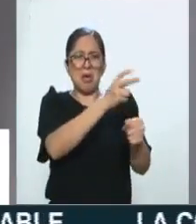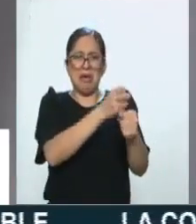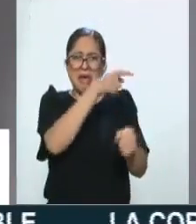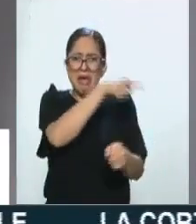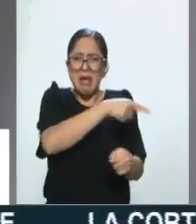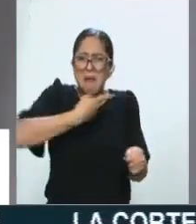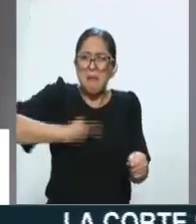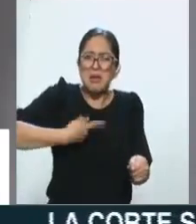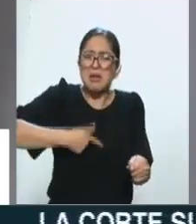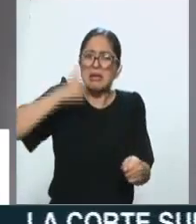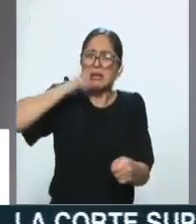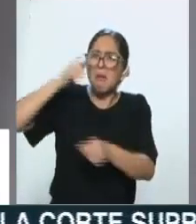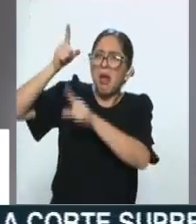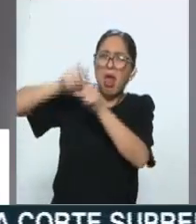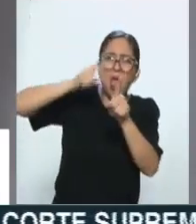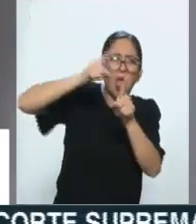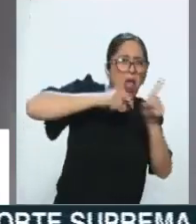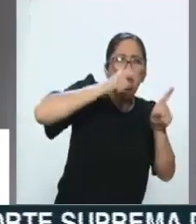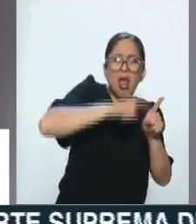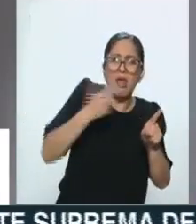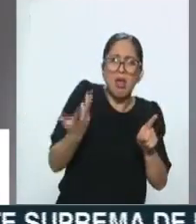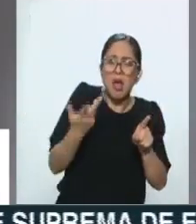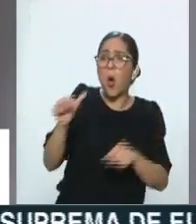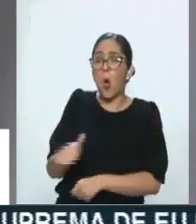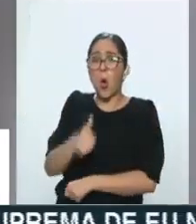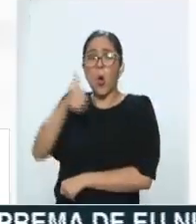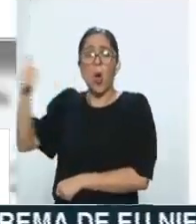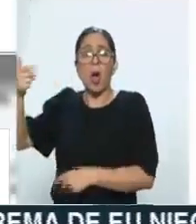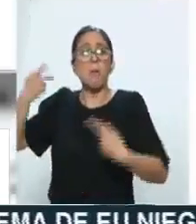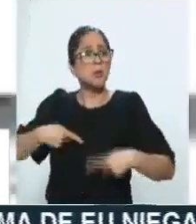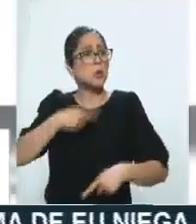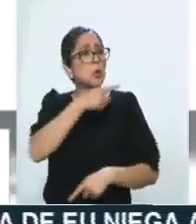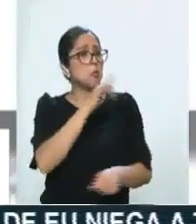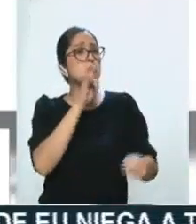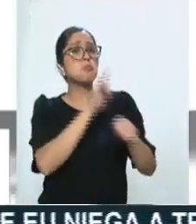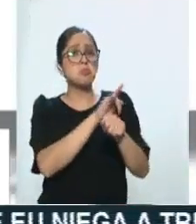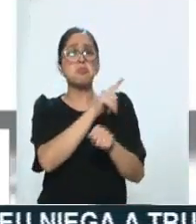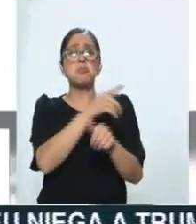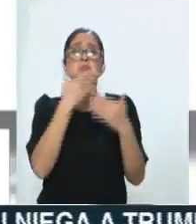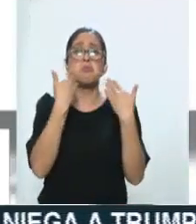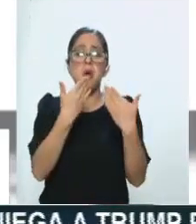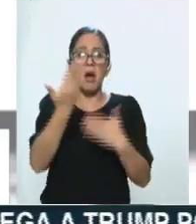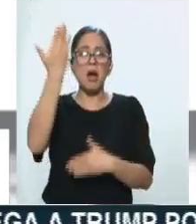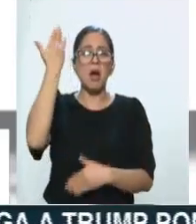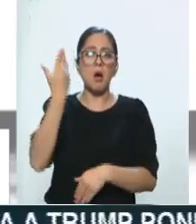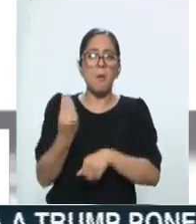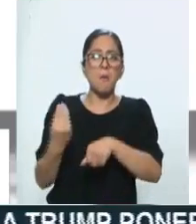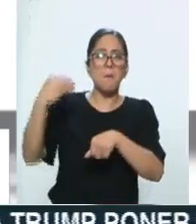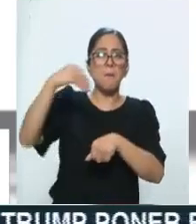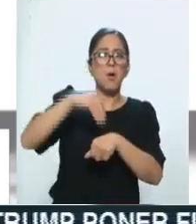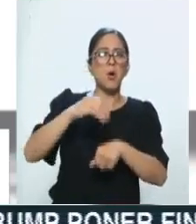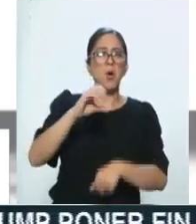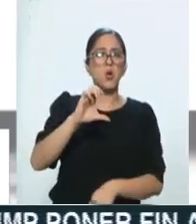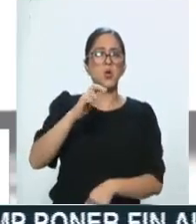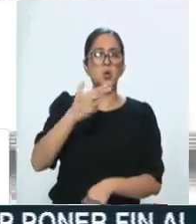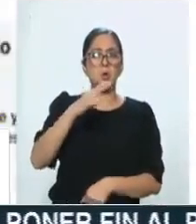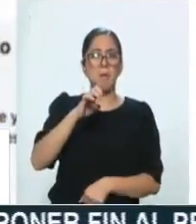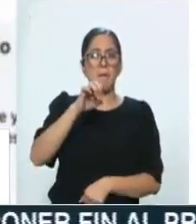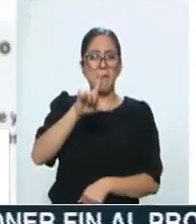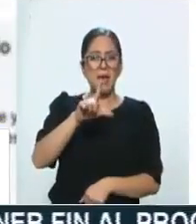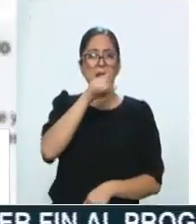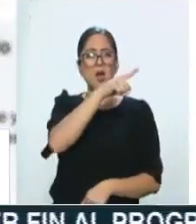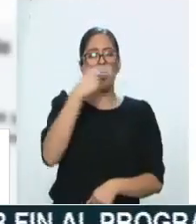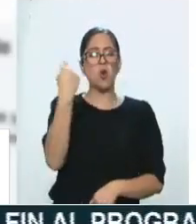también un montón de votos defendiéndolo, justamente posicionando como Training Topic el apodo que le puso Chumel al hijo del presidente,